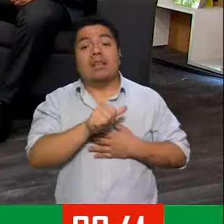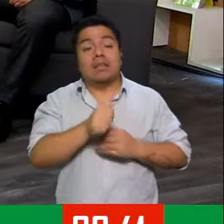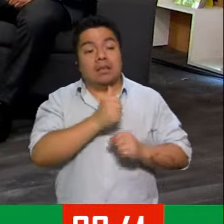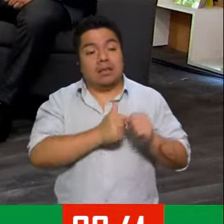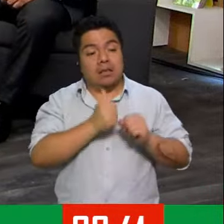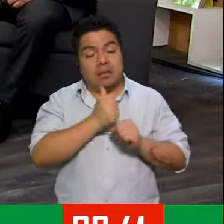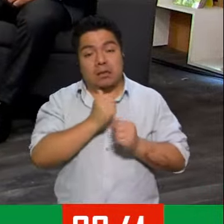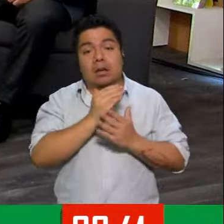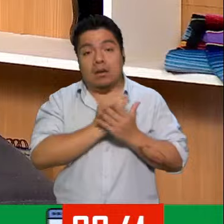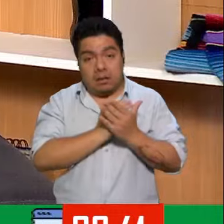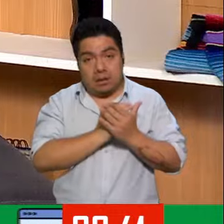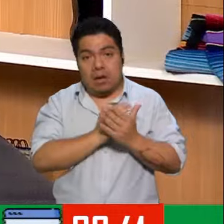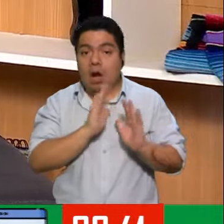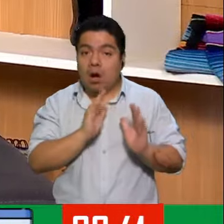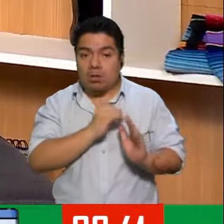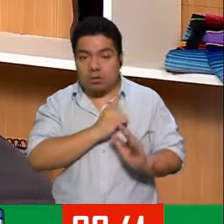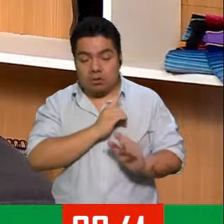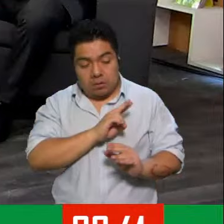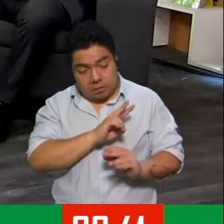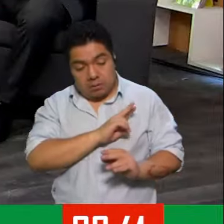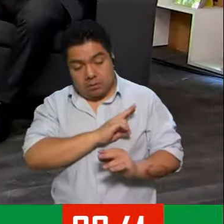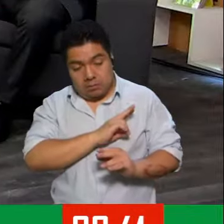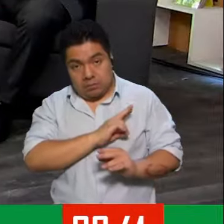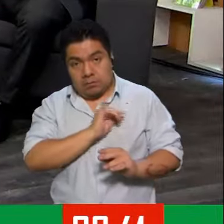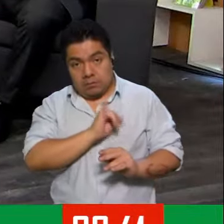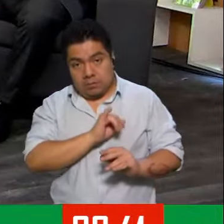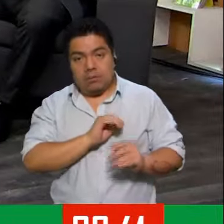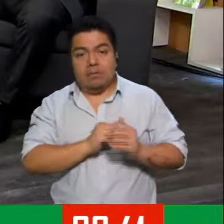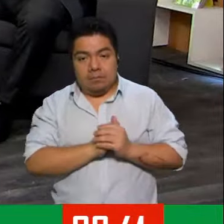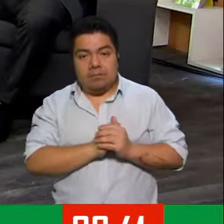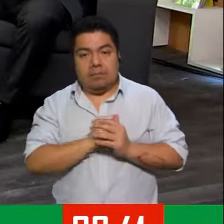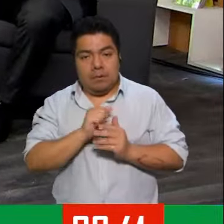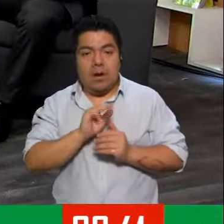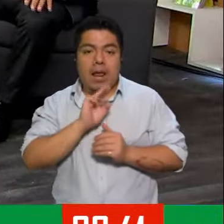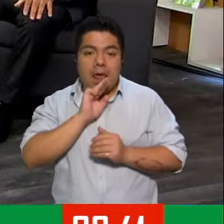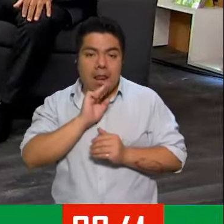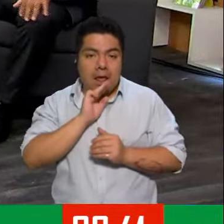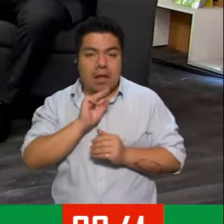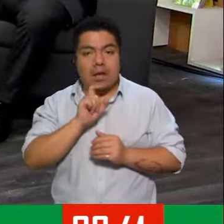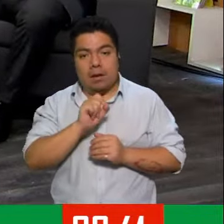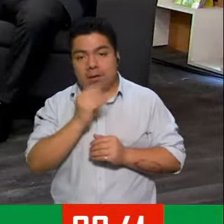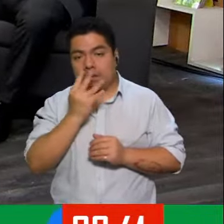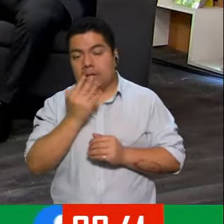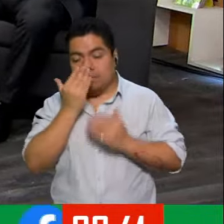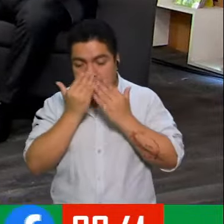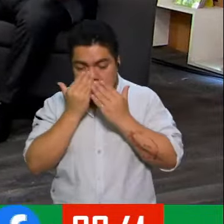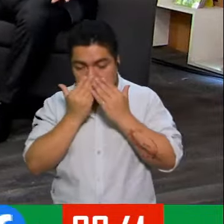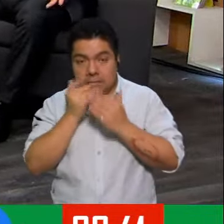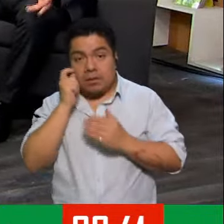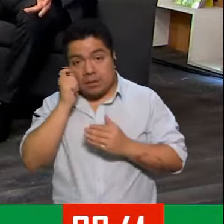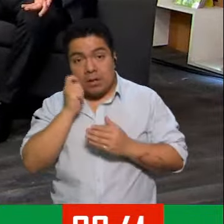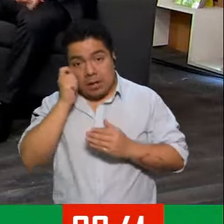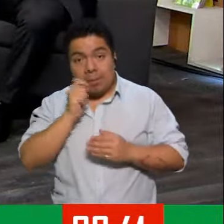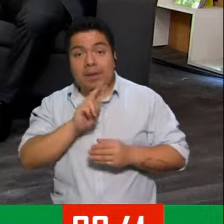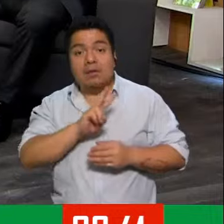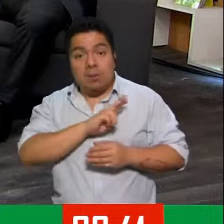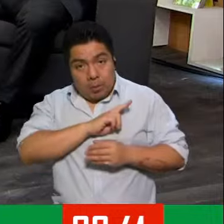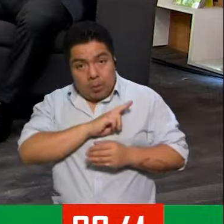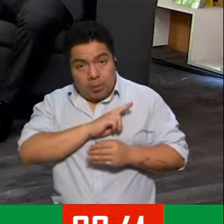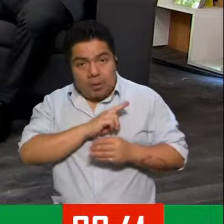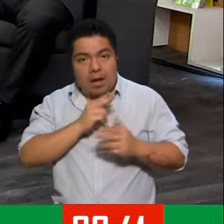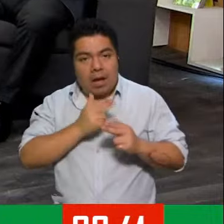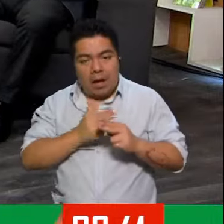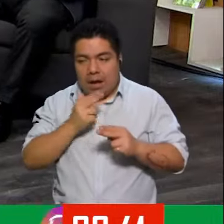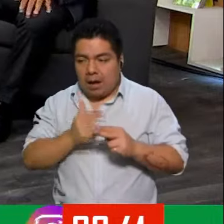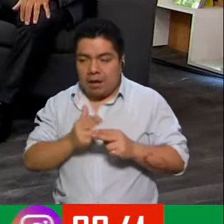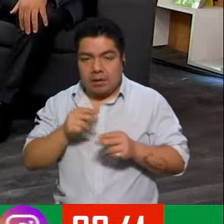Exactamente. ¿No? ¿Sólo por viudés al pagar? Exactamente. ¿O al pagar tiene 24 y estudia también le Es una pensión por viudés y eso hasta que el